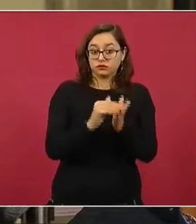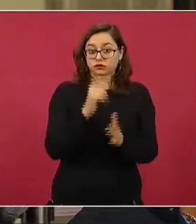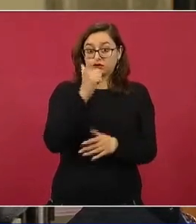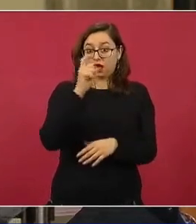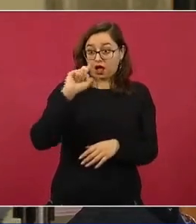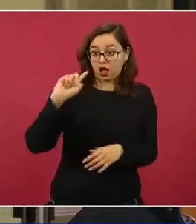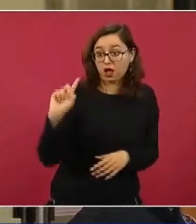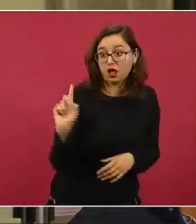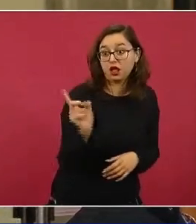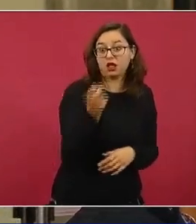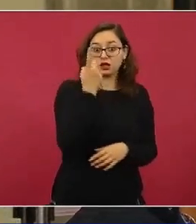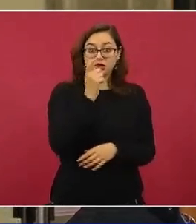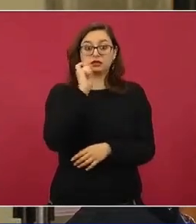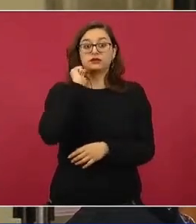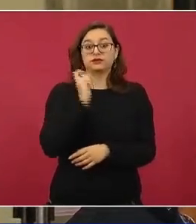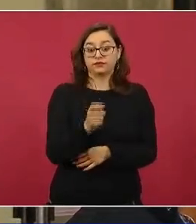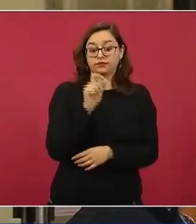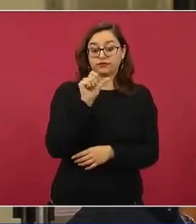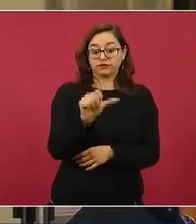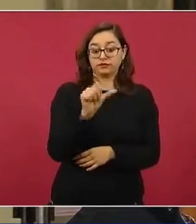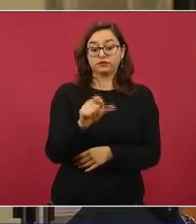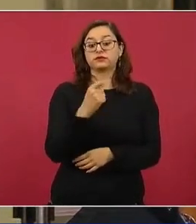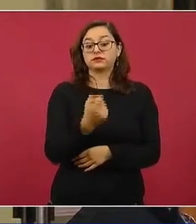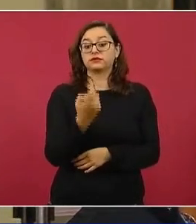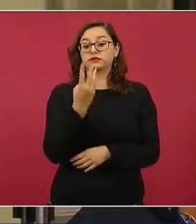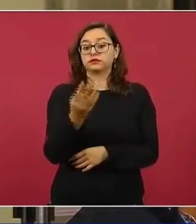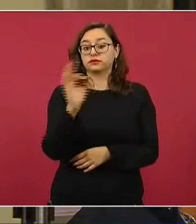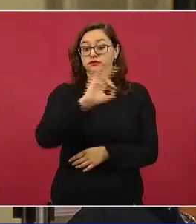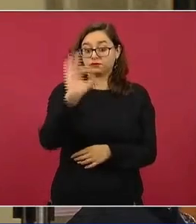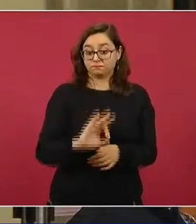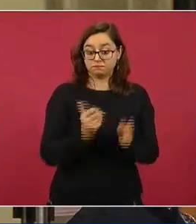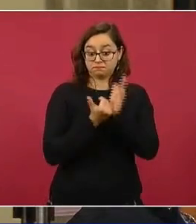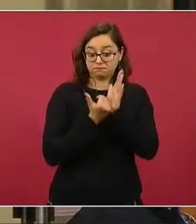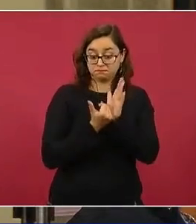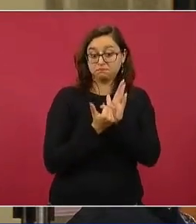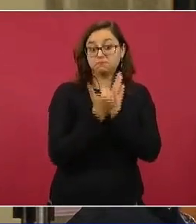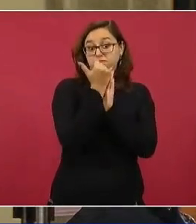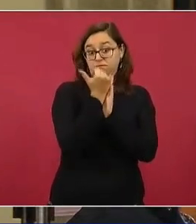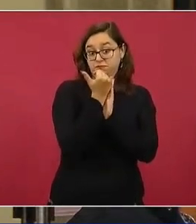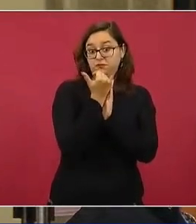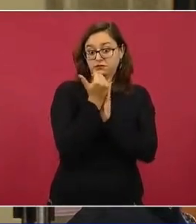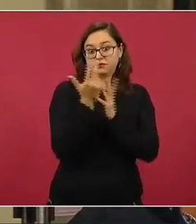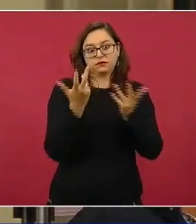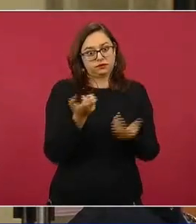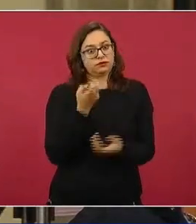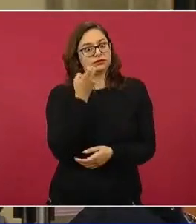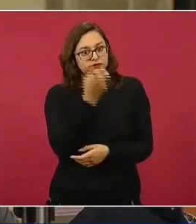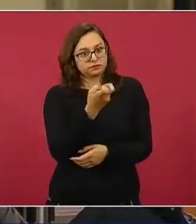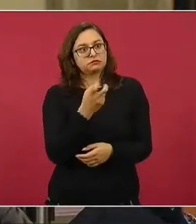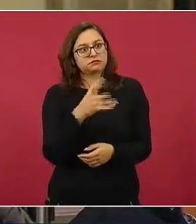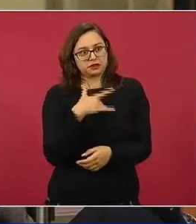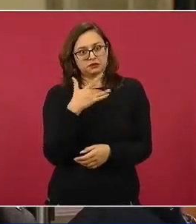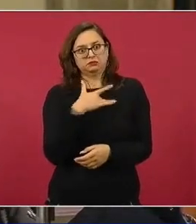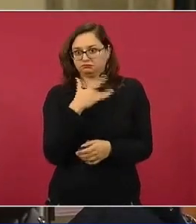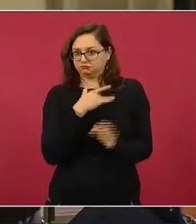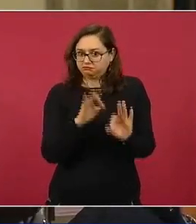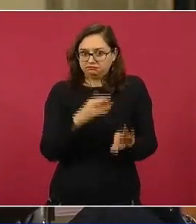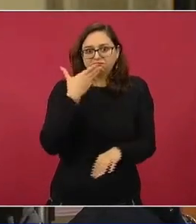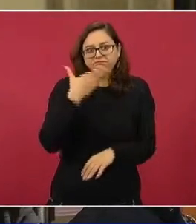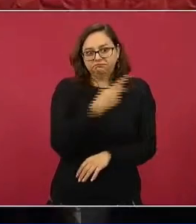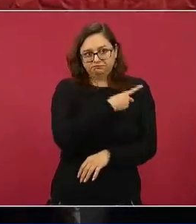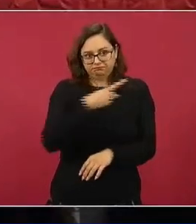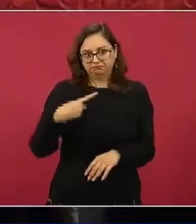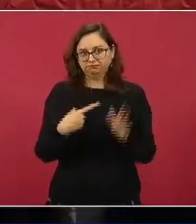representa un incremento del 16.4 por ciento respecto al nivel en el que usted las tomó. Creo que es un resultado muy interesante de ver y